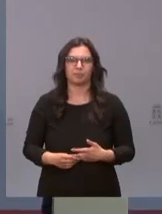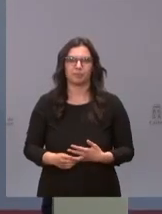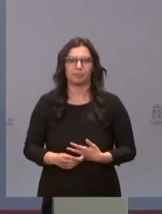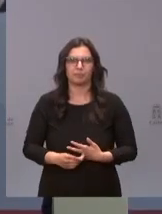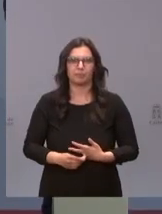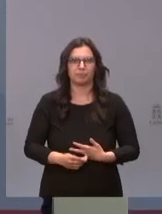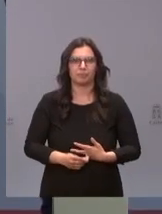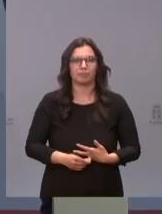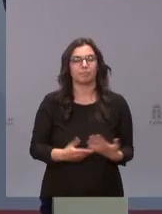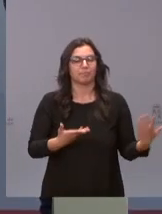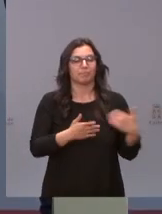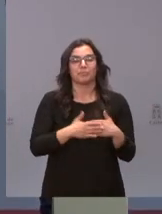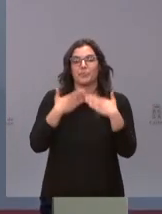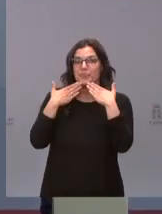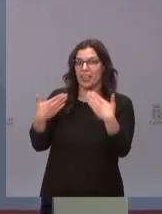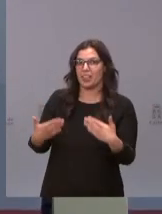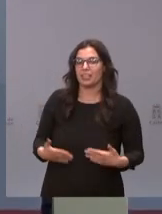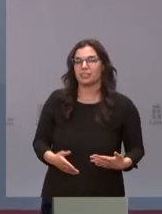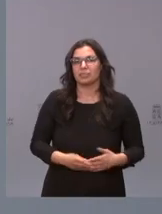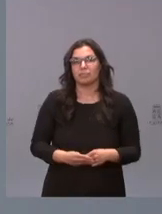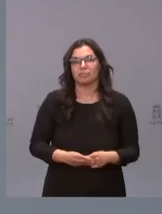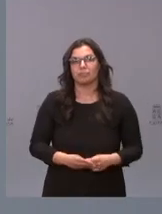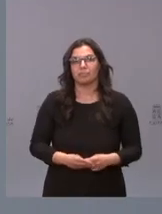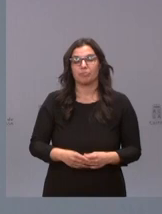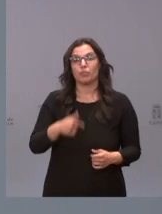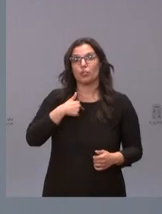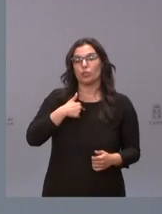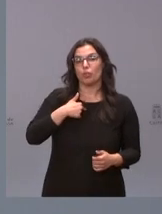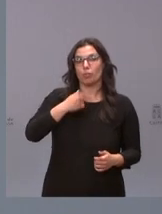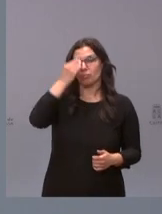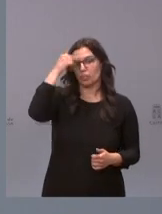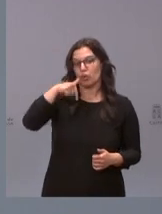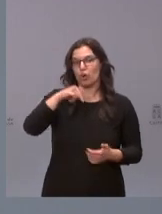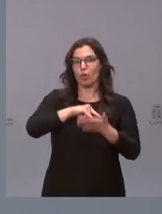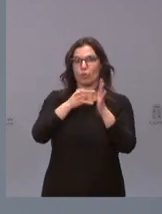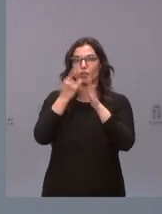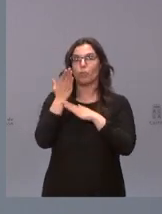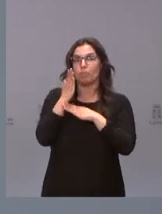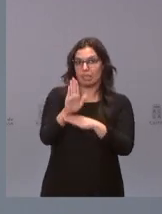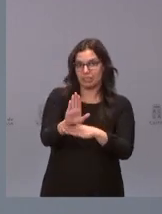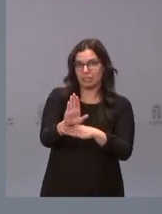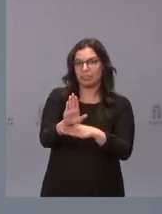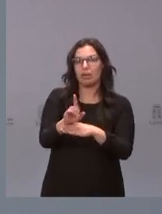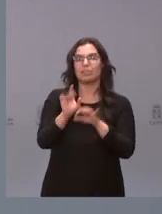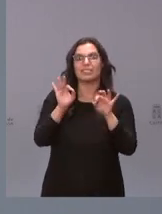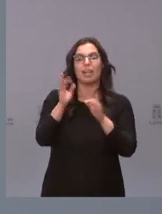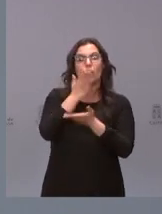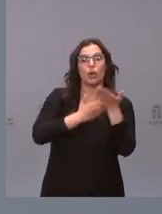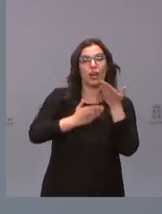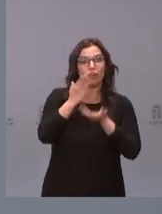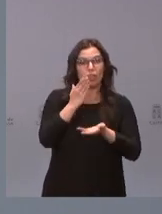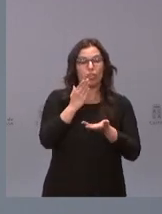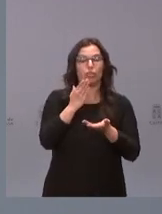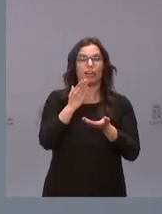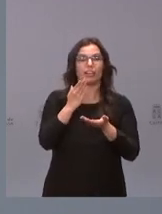bien pues muchas gracias yo creo que hoy se presenta el proyecto esas colaboraciones concretas